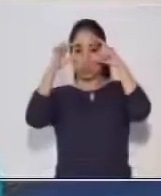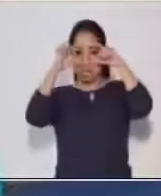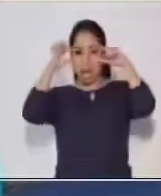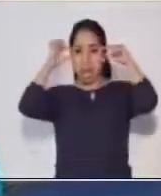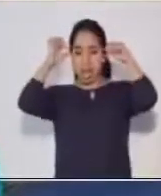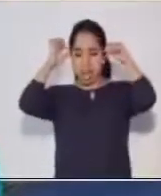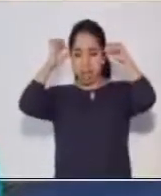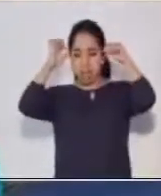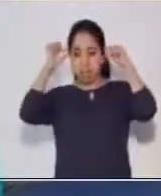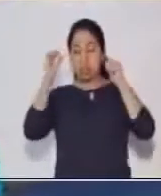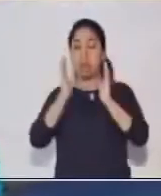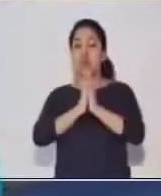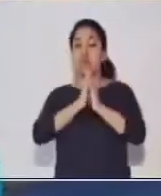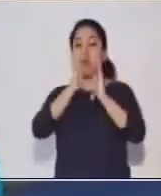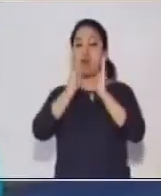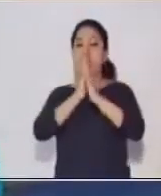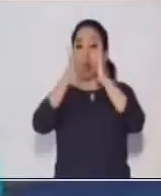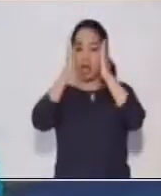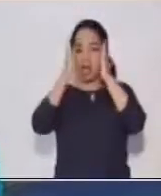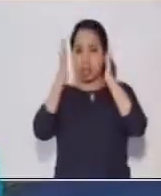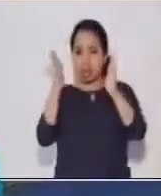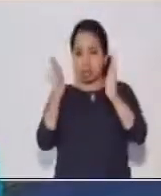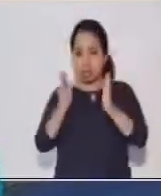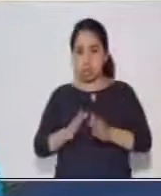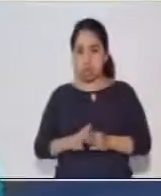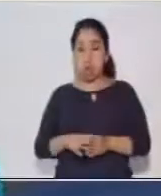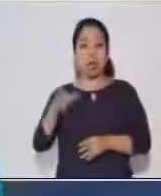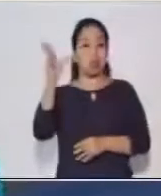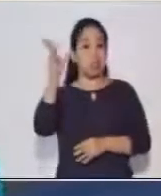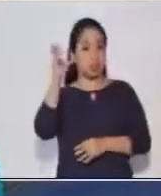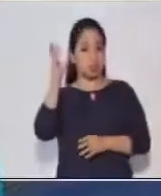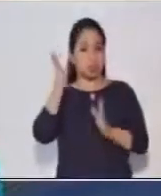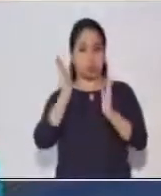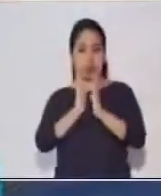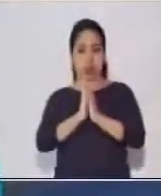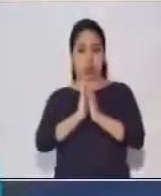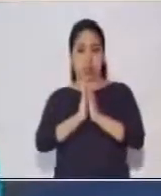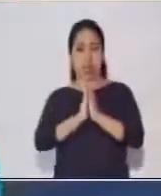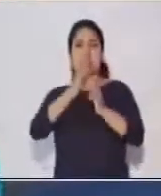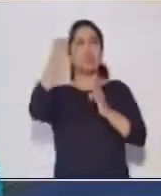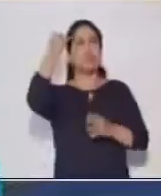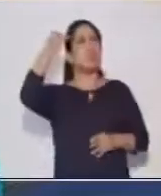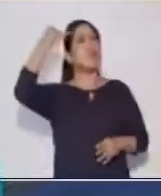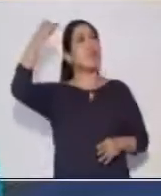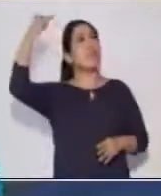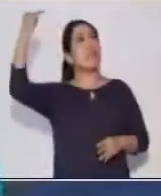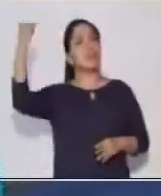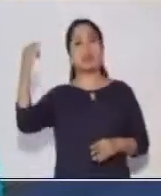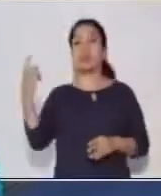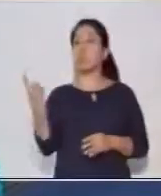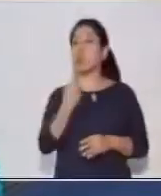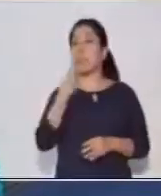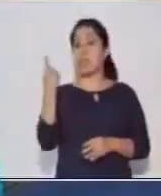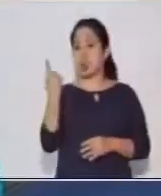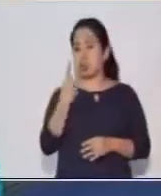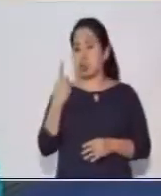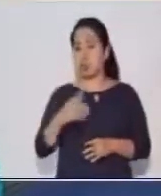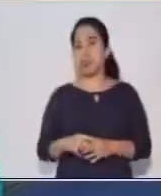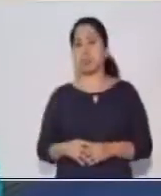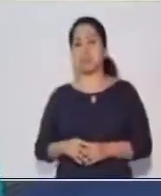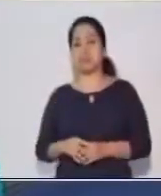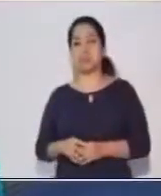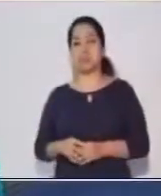que todos pongan mucha atención y que escuchen. ¿De acuerdo? Y que se lo imaginen. Eso es muy, muy importante.